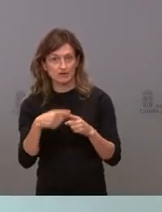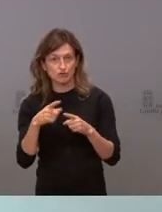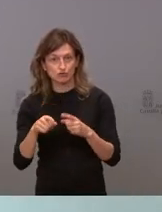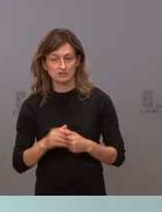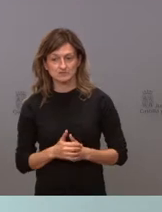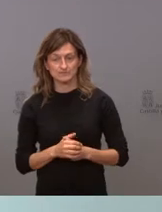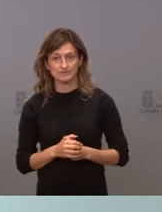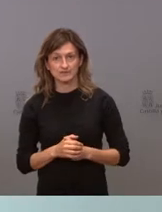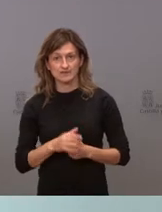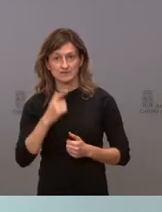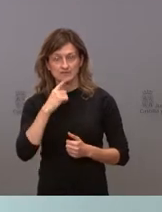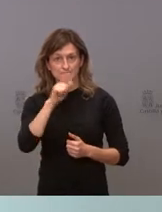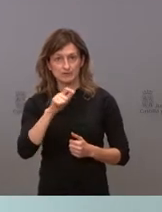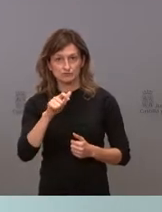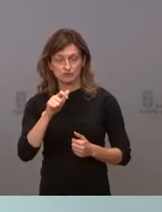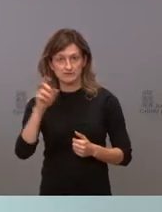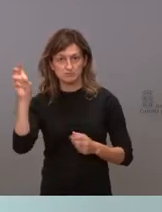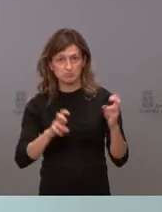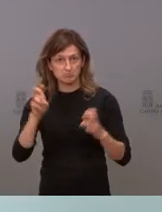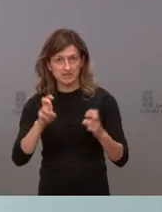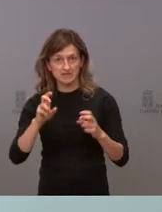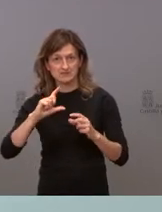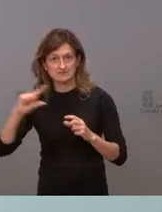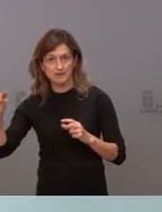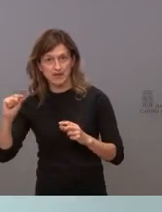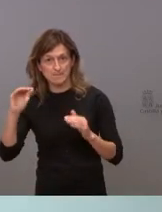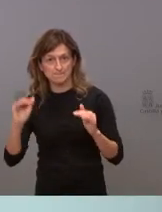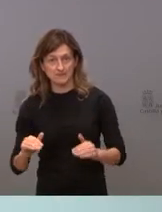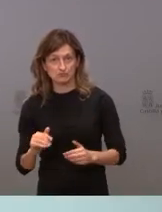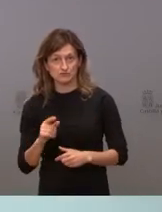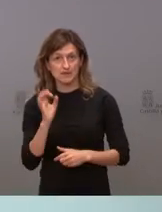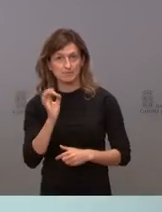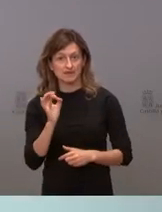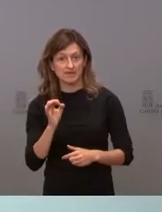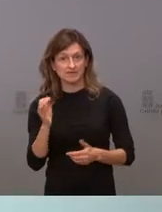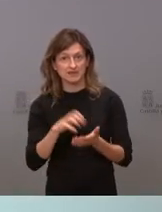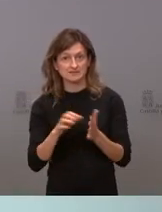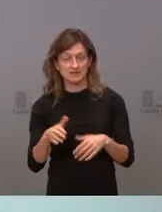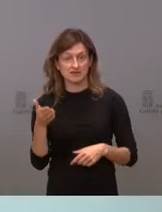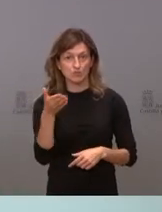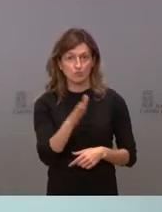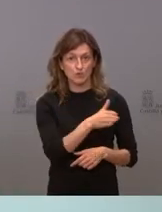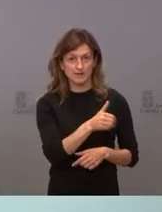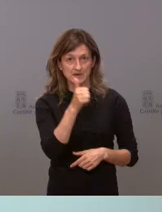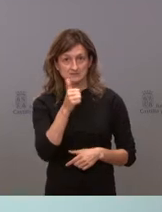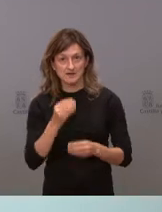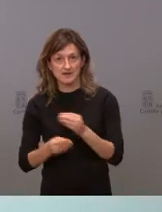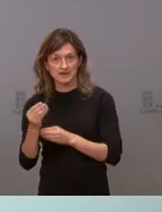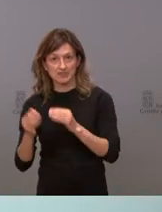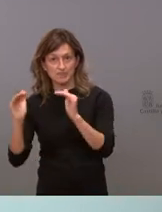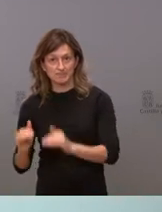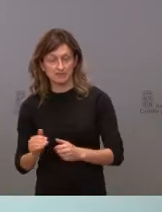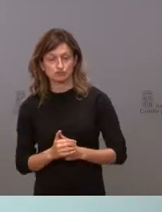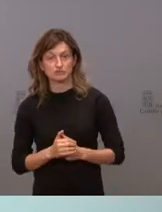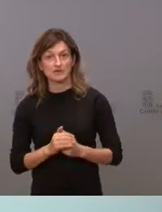viene más gente a Castilla y León de la que se va. Es verdad que fallece más gente en Castilla y León de la que nace, pero cuando hablamos de jóvenes